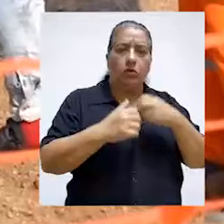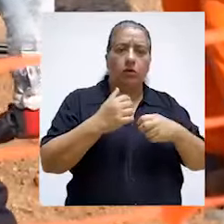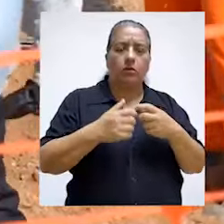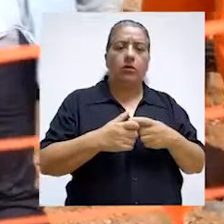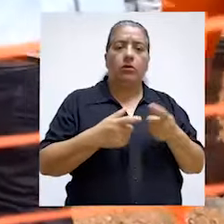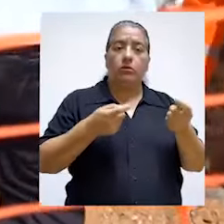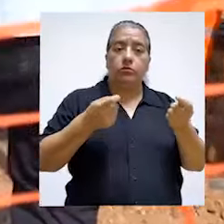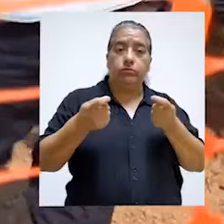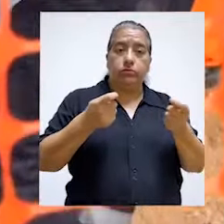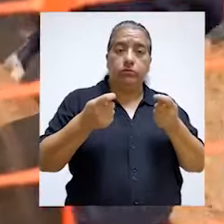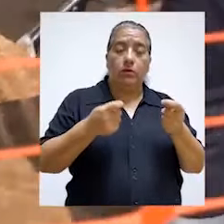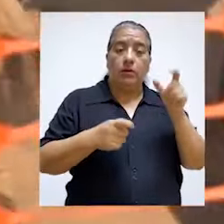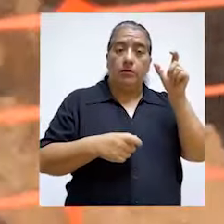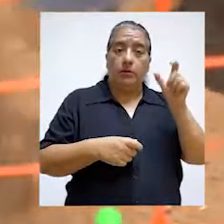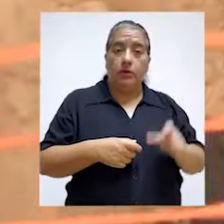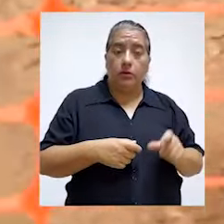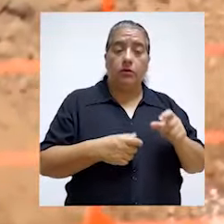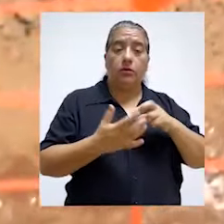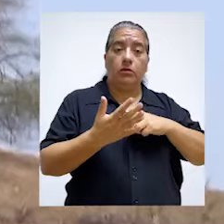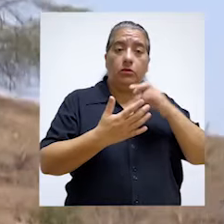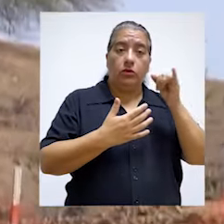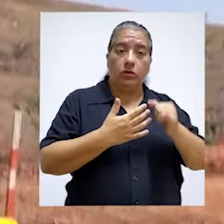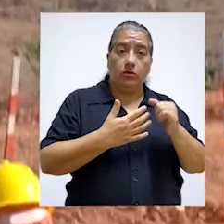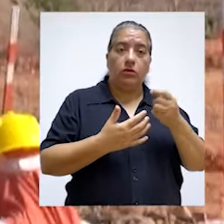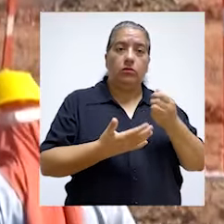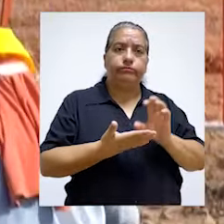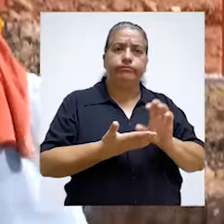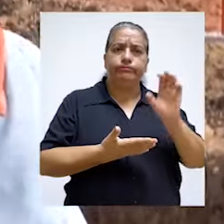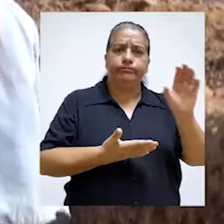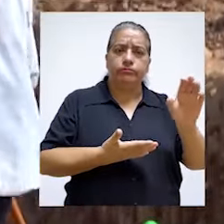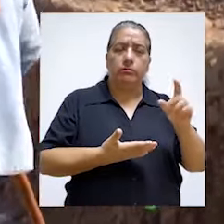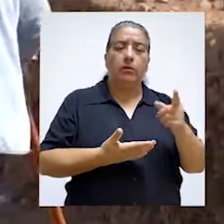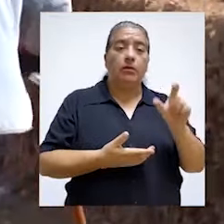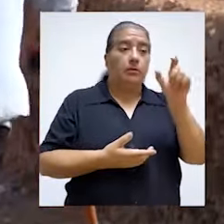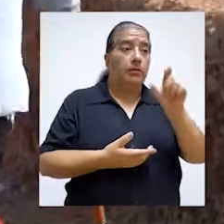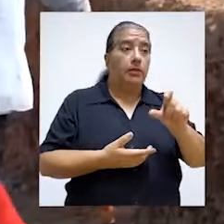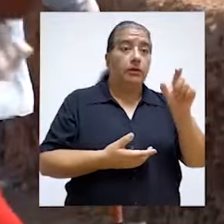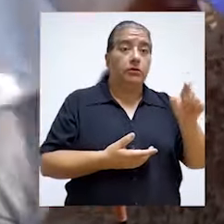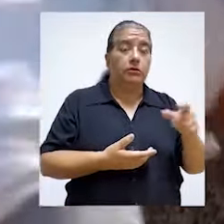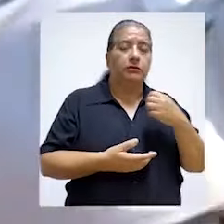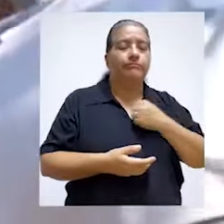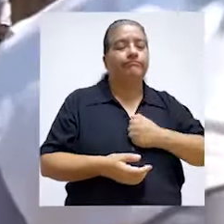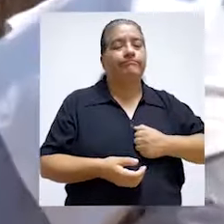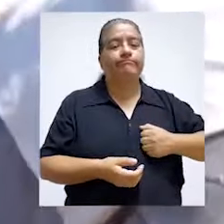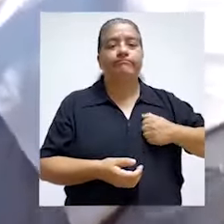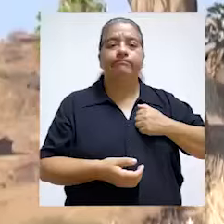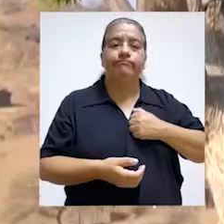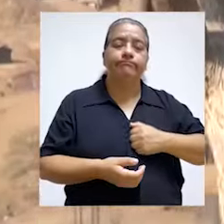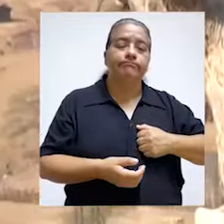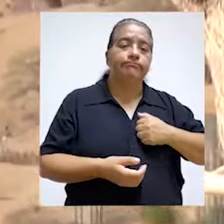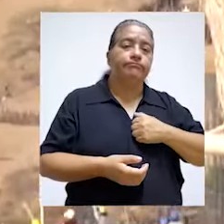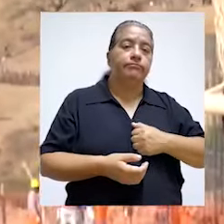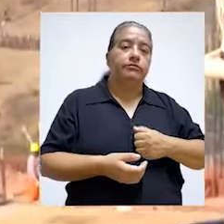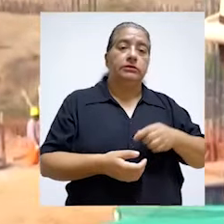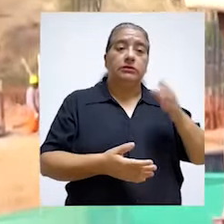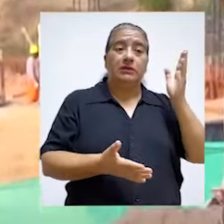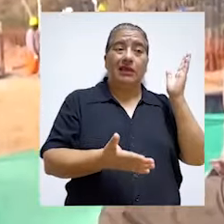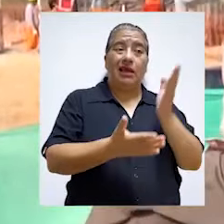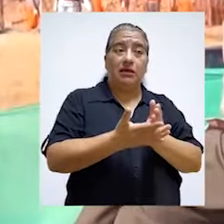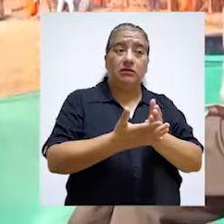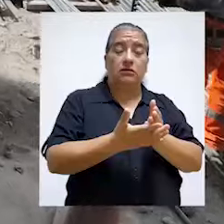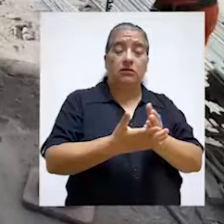lamentablemente no solamente están sancionados por el OCE, sino que en algunas ocasiones están impedidos de contratar con el Estado.